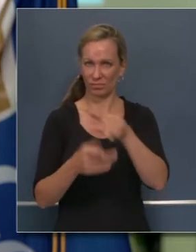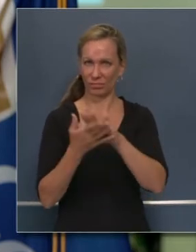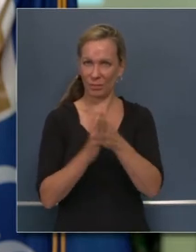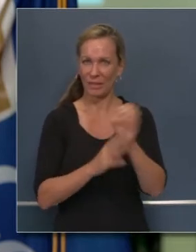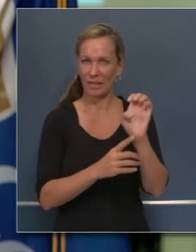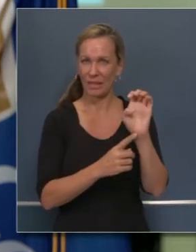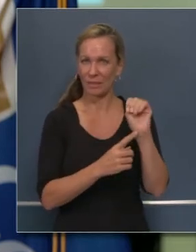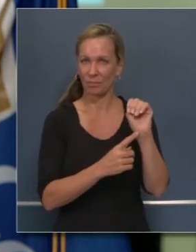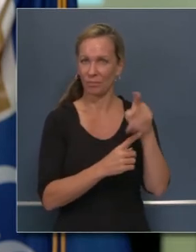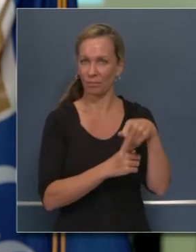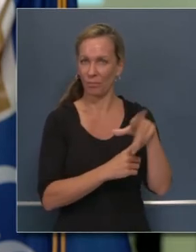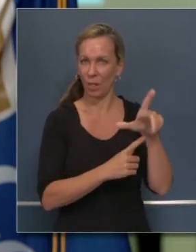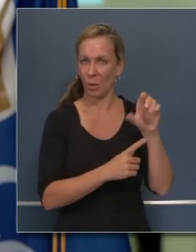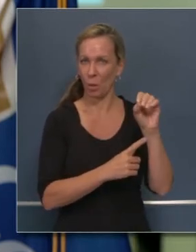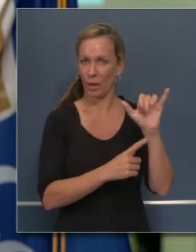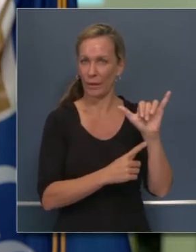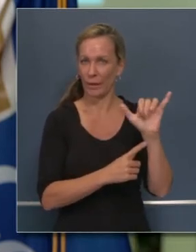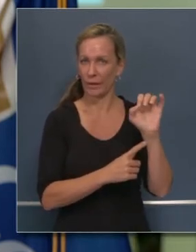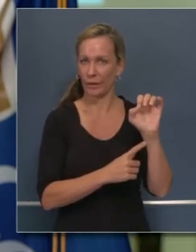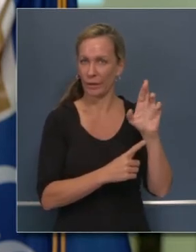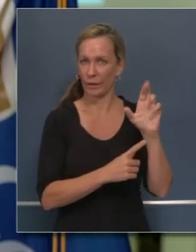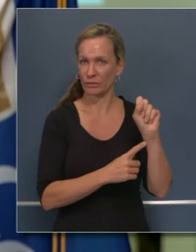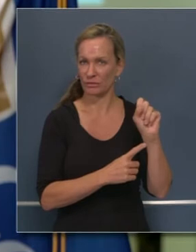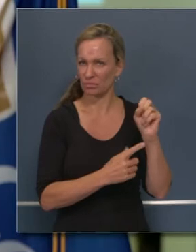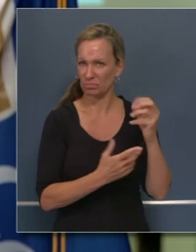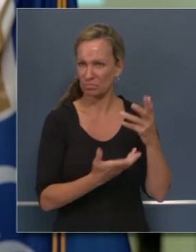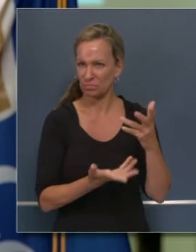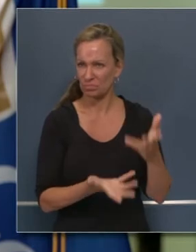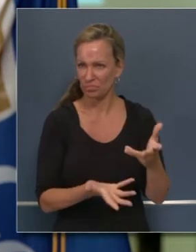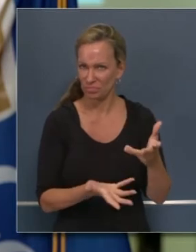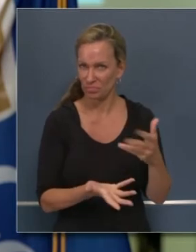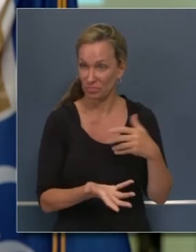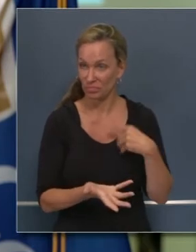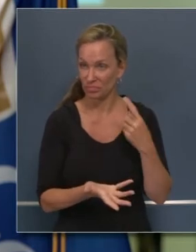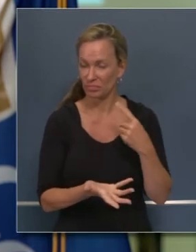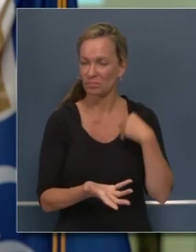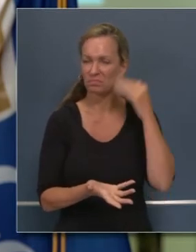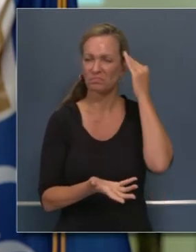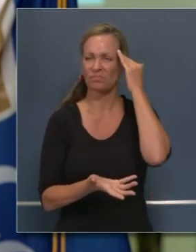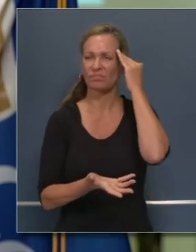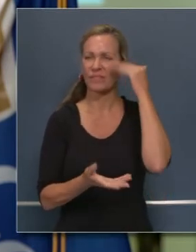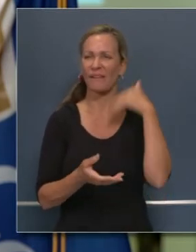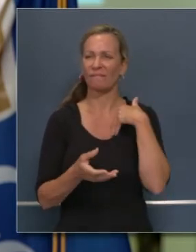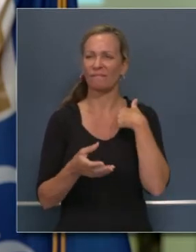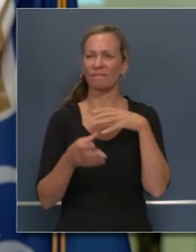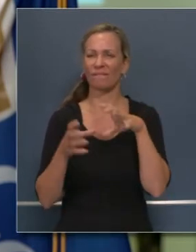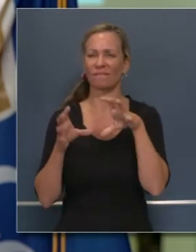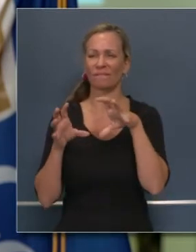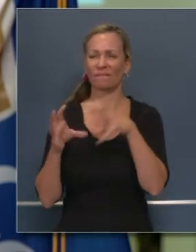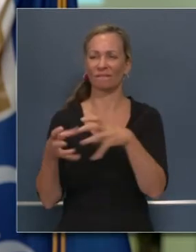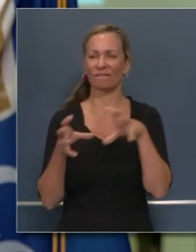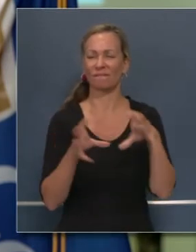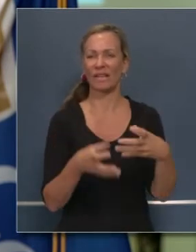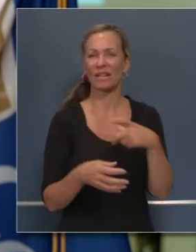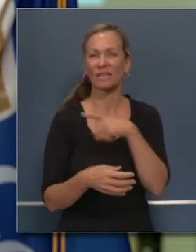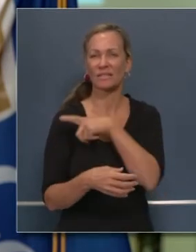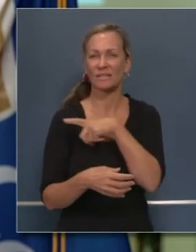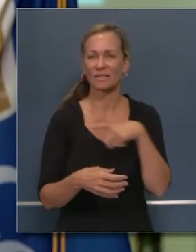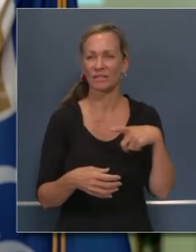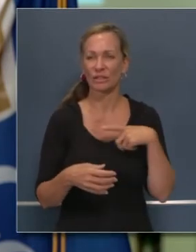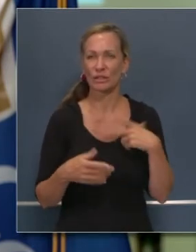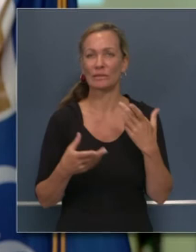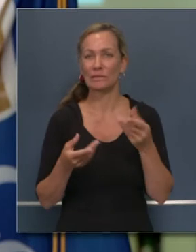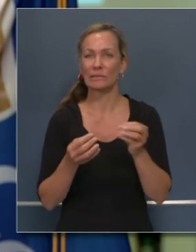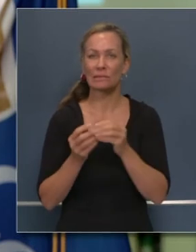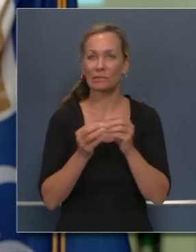De hecho, queremos saber si el Estado va a dar la oportunidad de hablar con los líderes